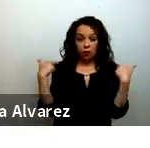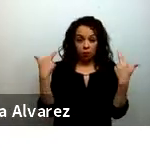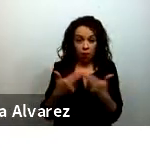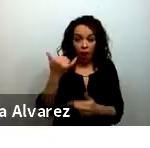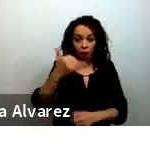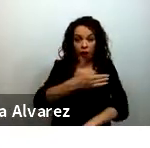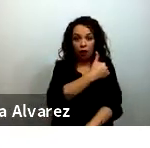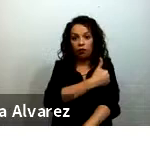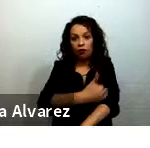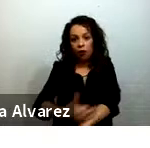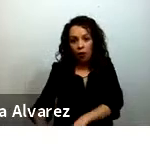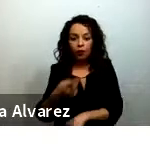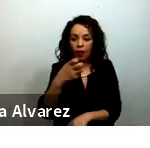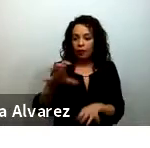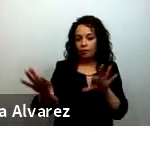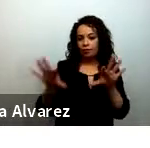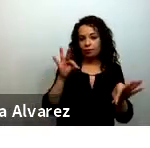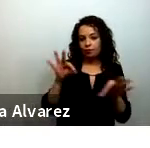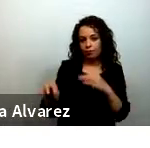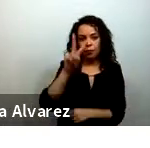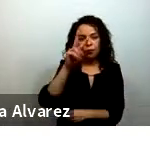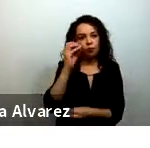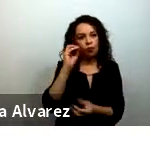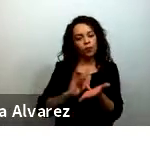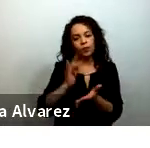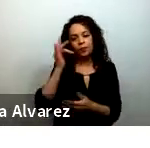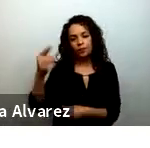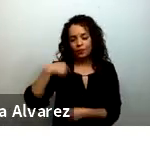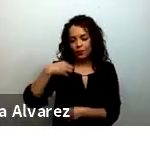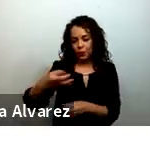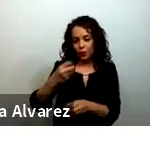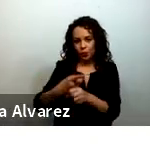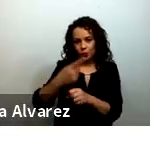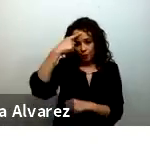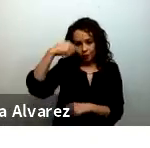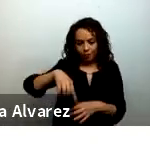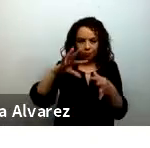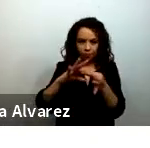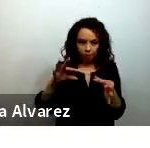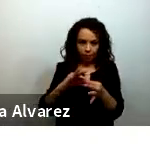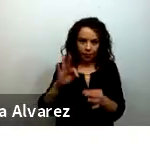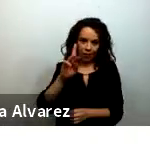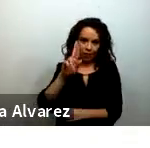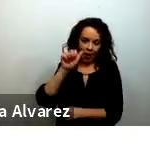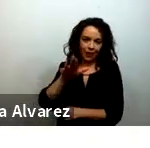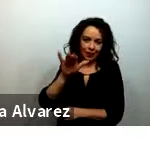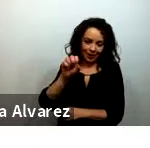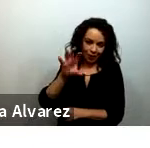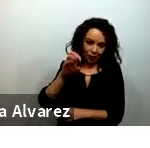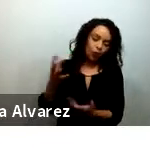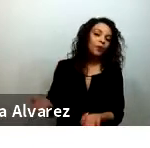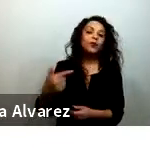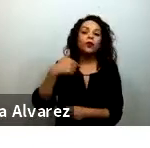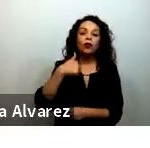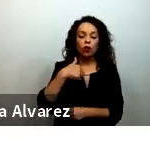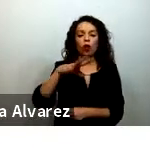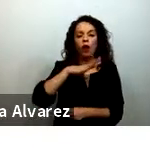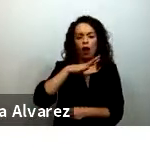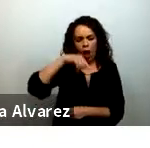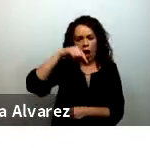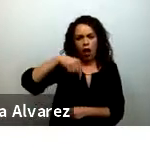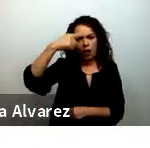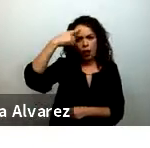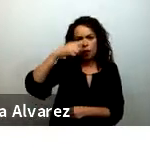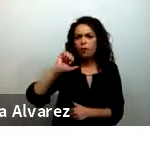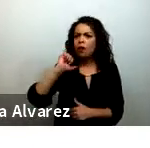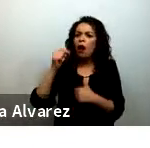Francisco, por la oportunidad y estoy muy atenta a cualquier pregunta y vuelvo a mencionar que voy a estar colocando